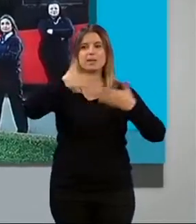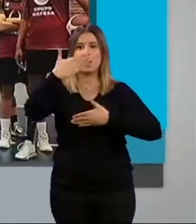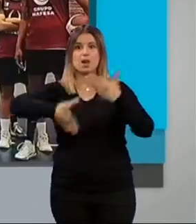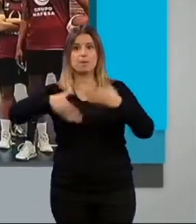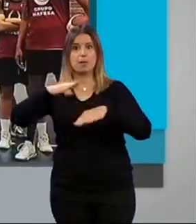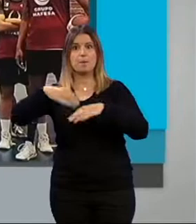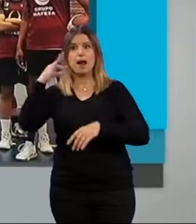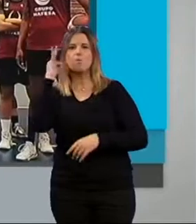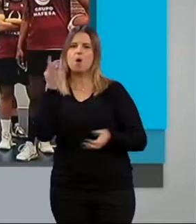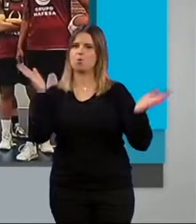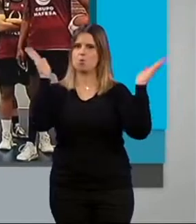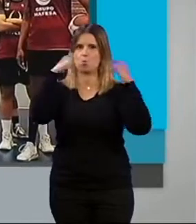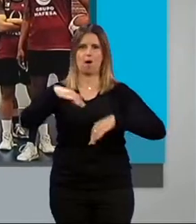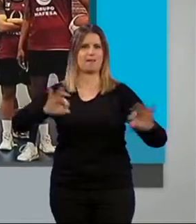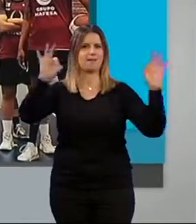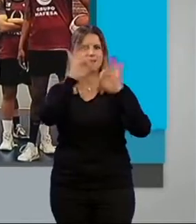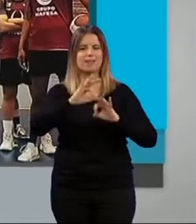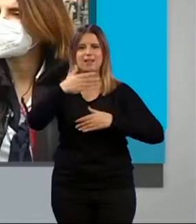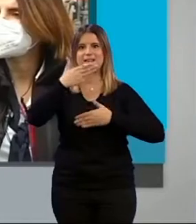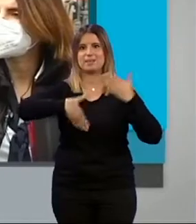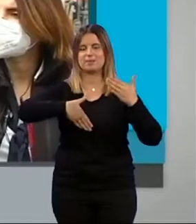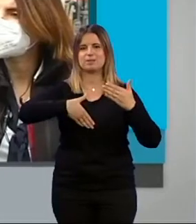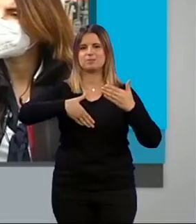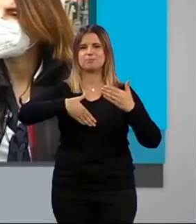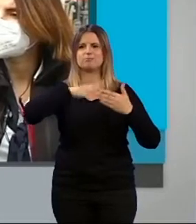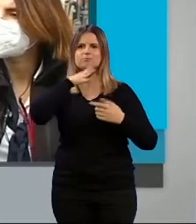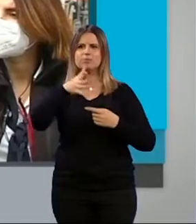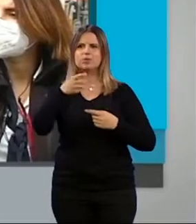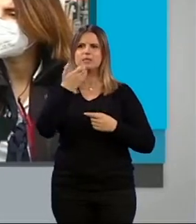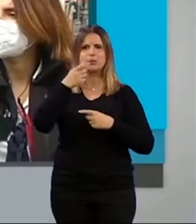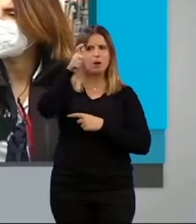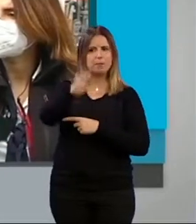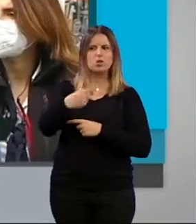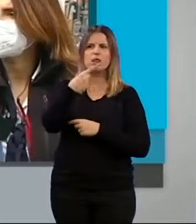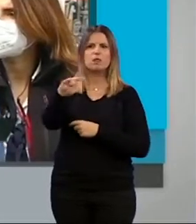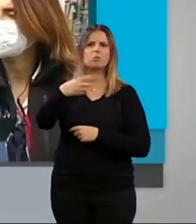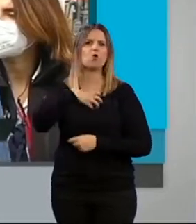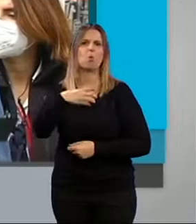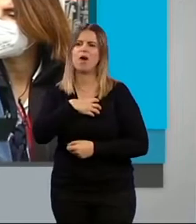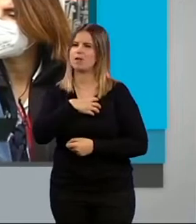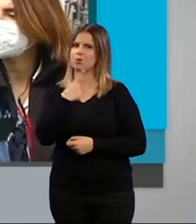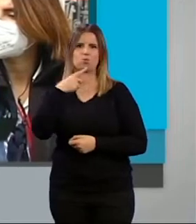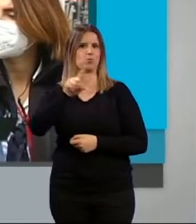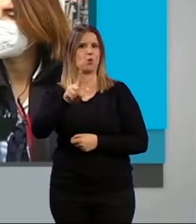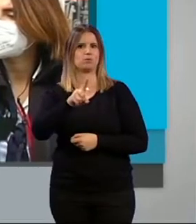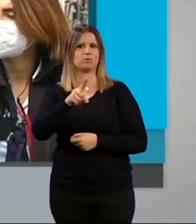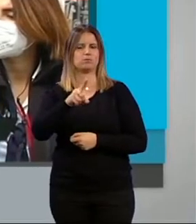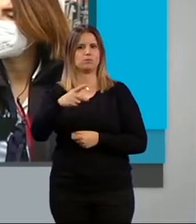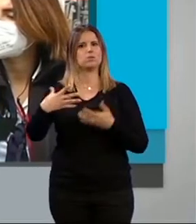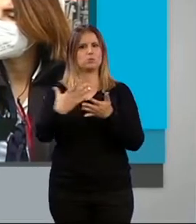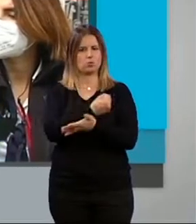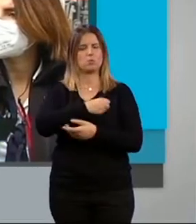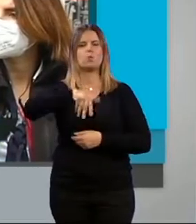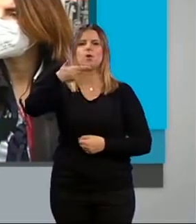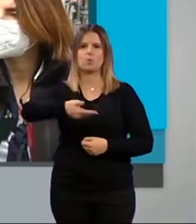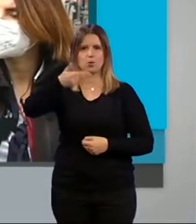mujer, ningún límite, y por tanto que nadie te diga que no puede, que nadie te diga que no puede. Creo que eso es